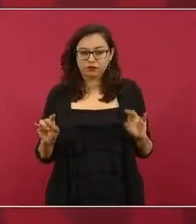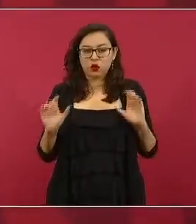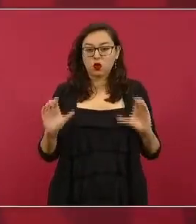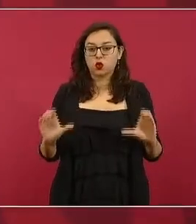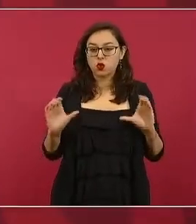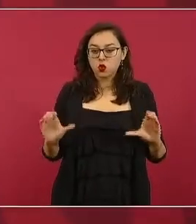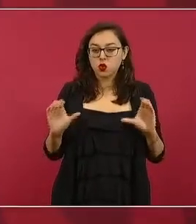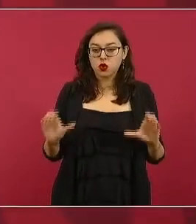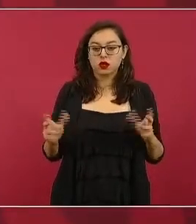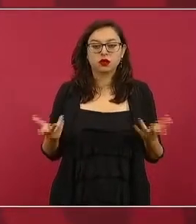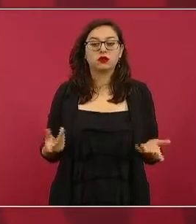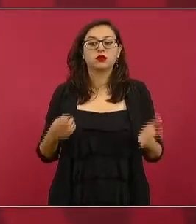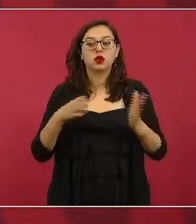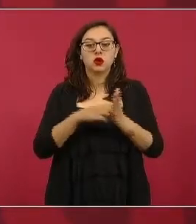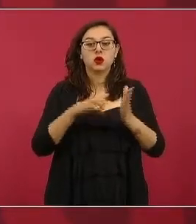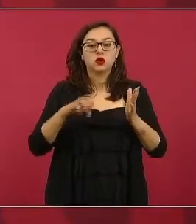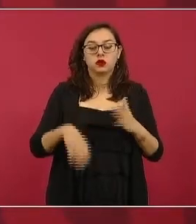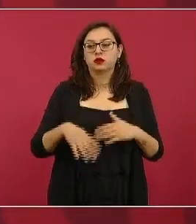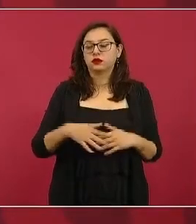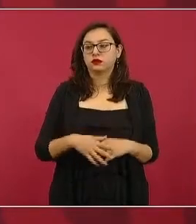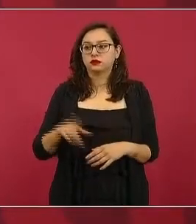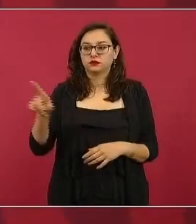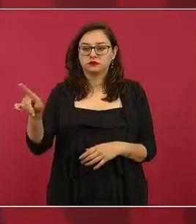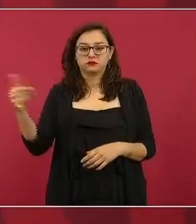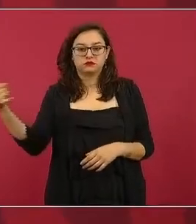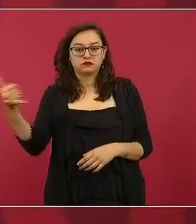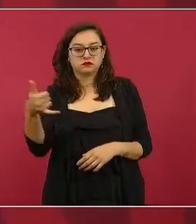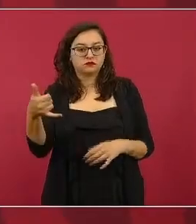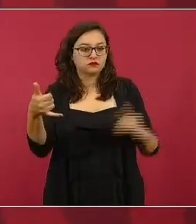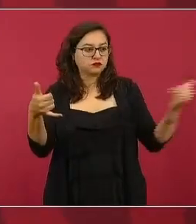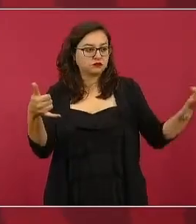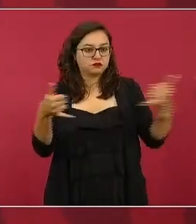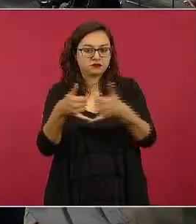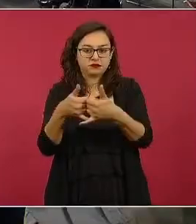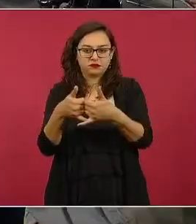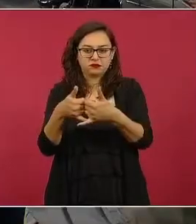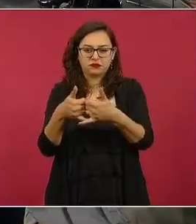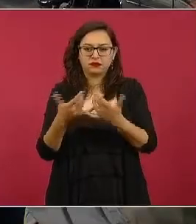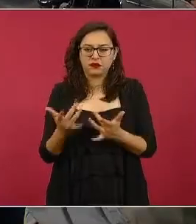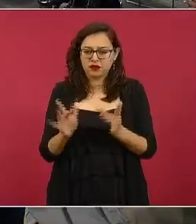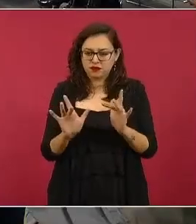las conversaciones eso no lo hace